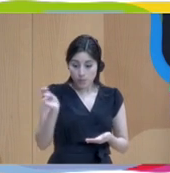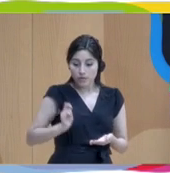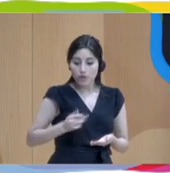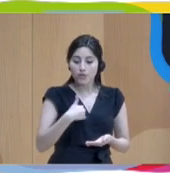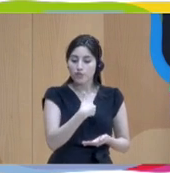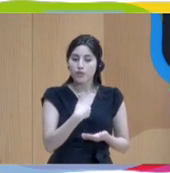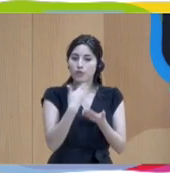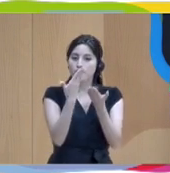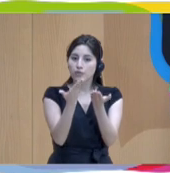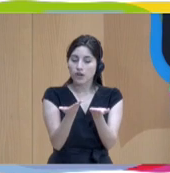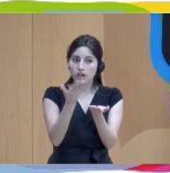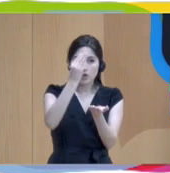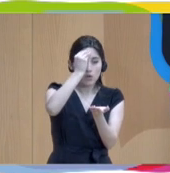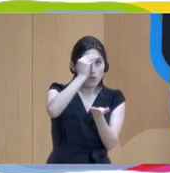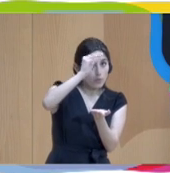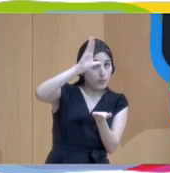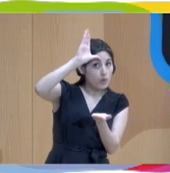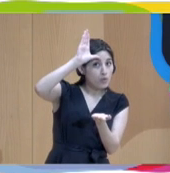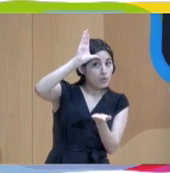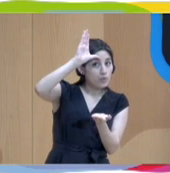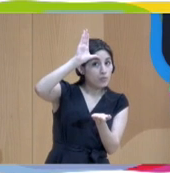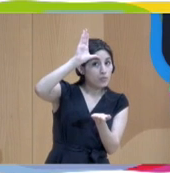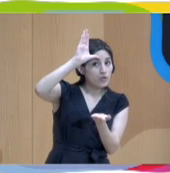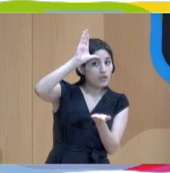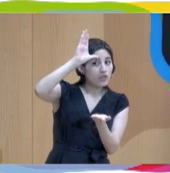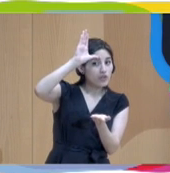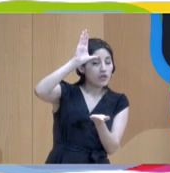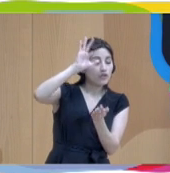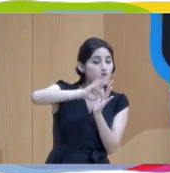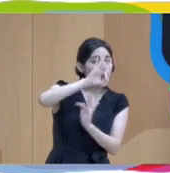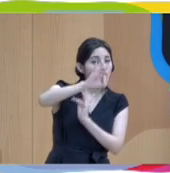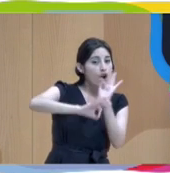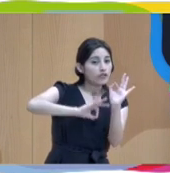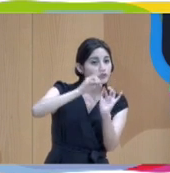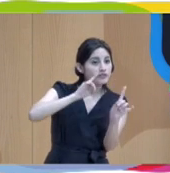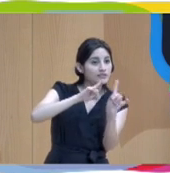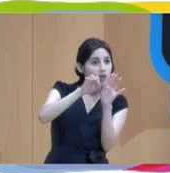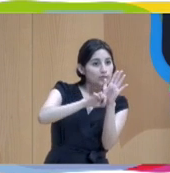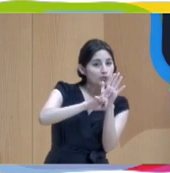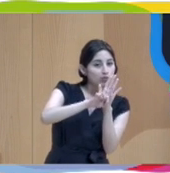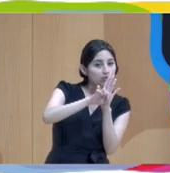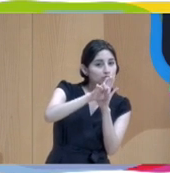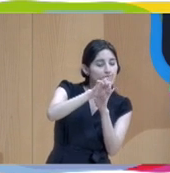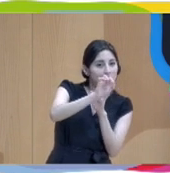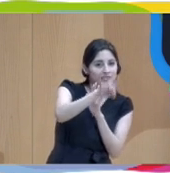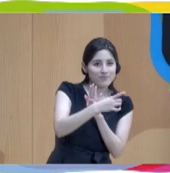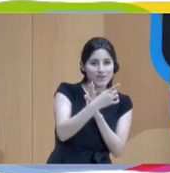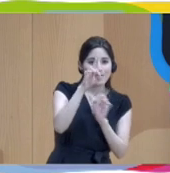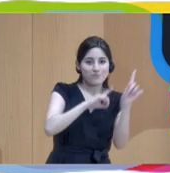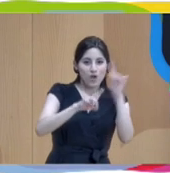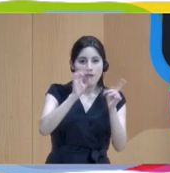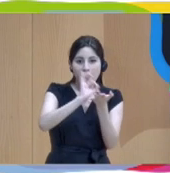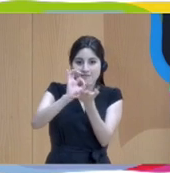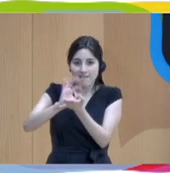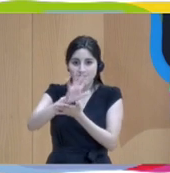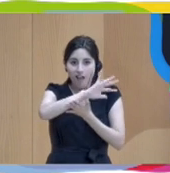nos van a seguir que nos a resolver los problemas problemas que tenemos. Ellos por lo que